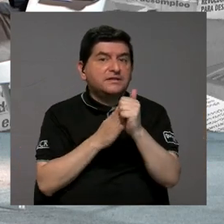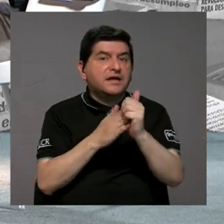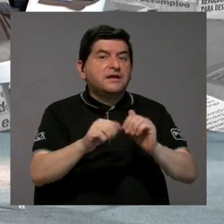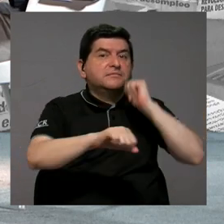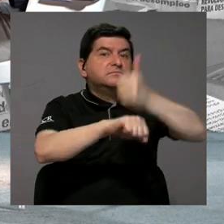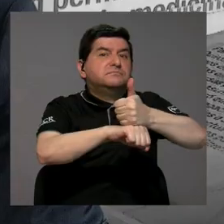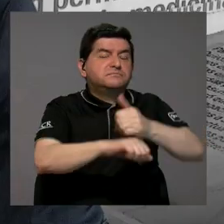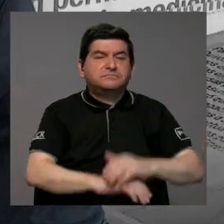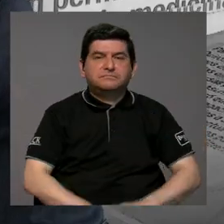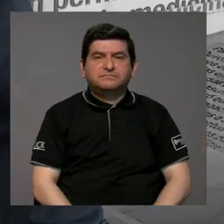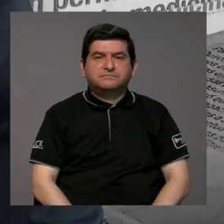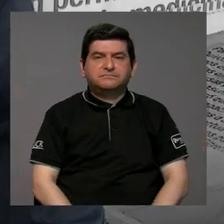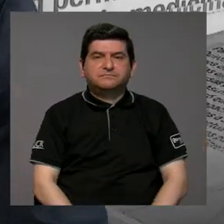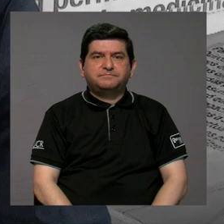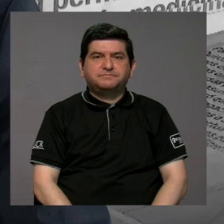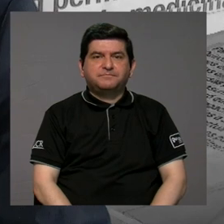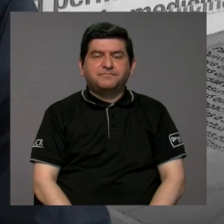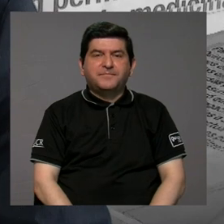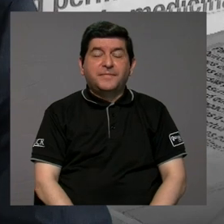liderazgos?